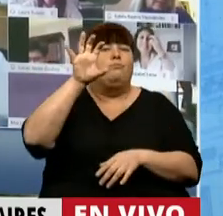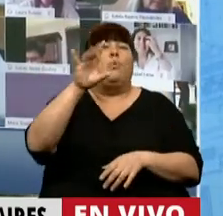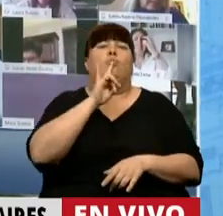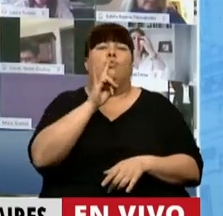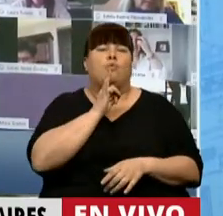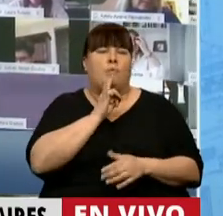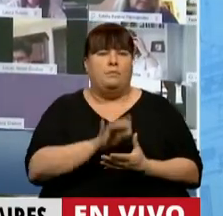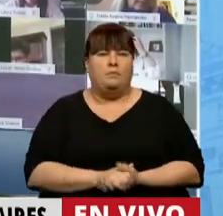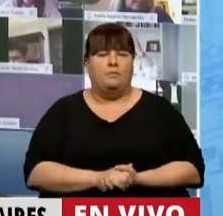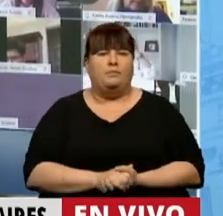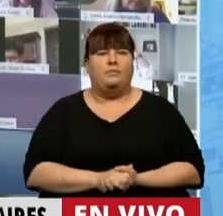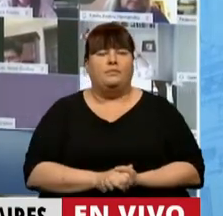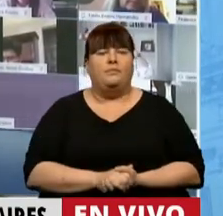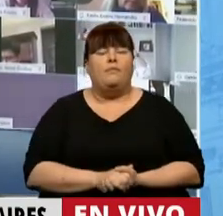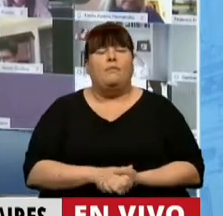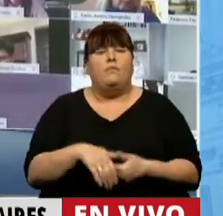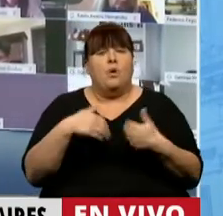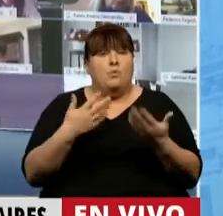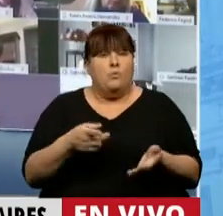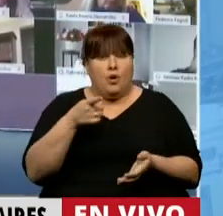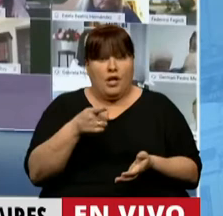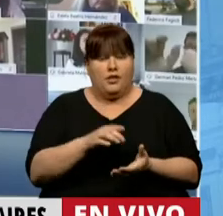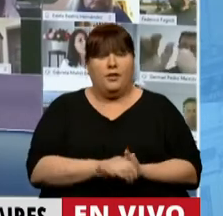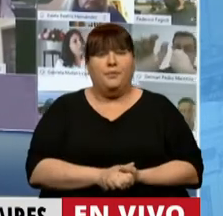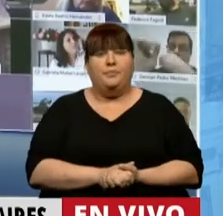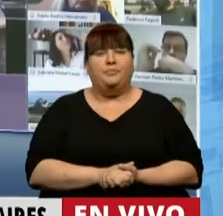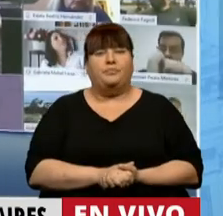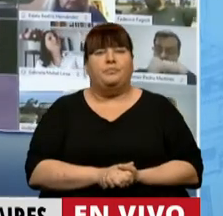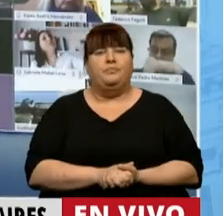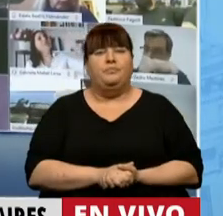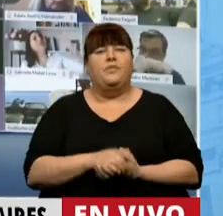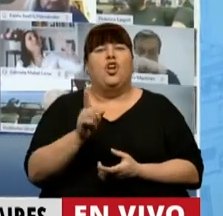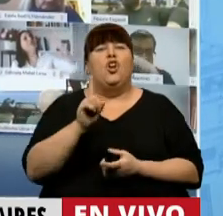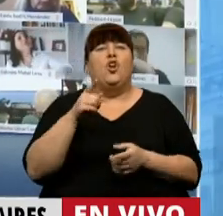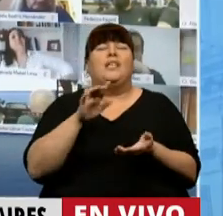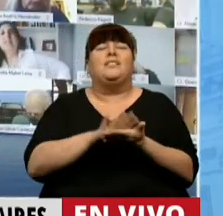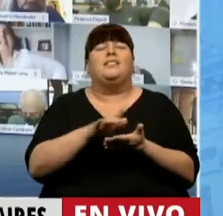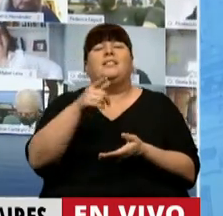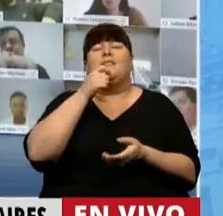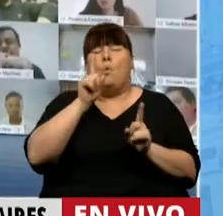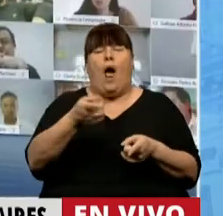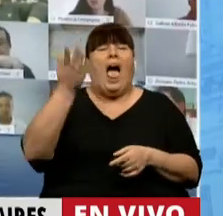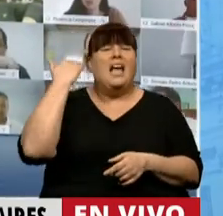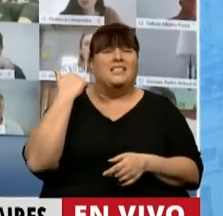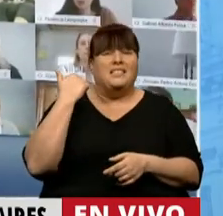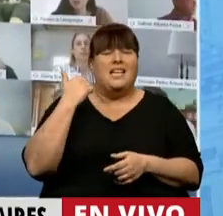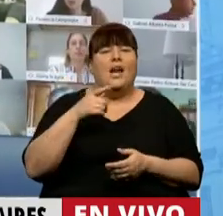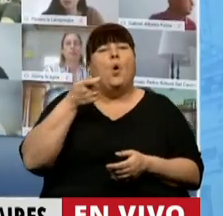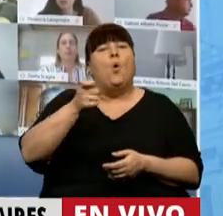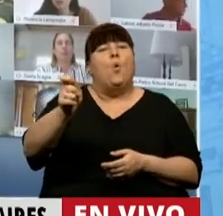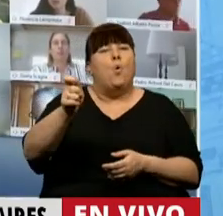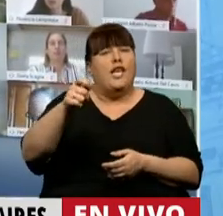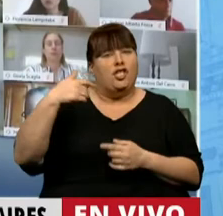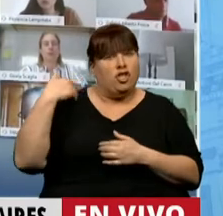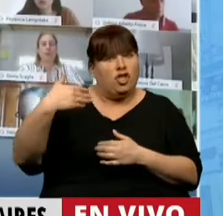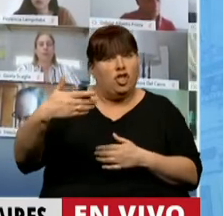Tucumán. En este sentido, tampoco es un rayo en cielo sereno que ayer en el juicio que